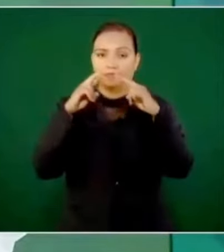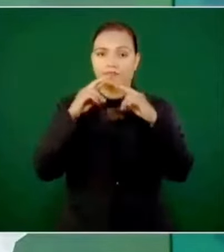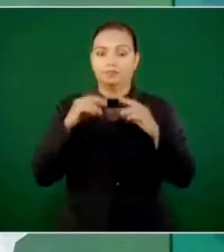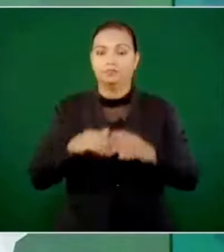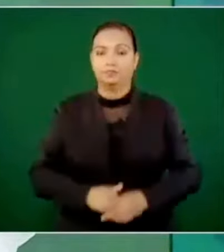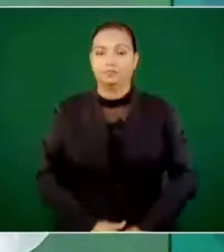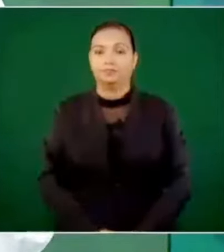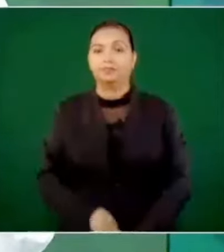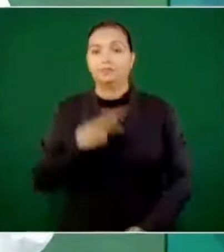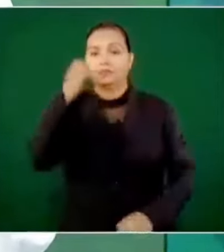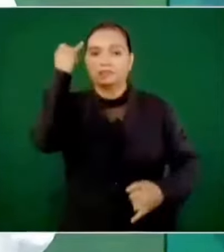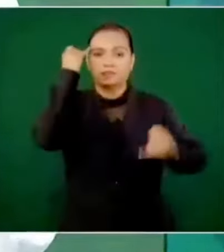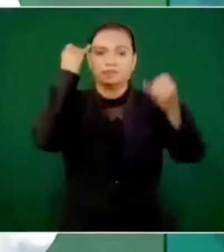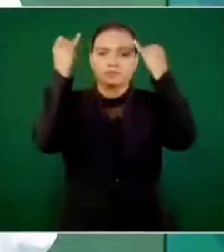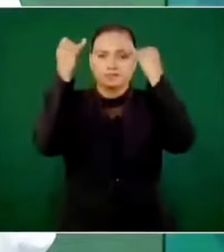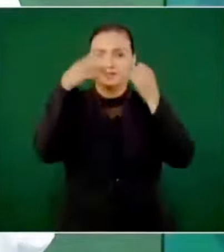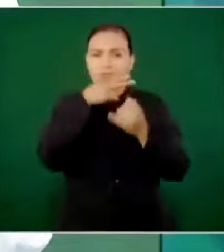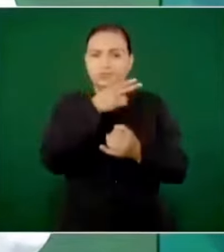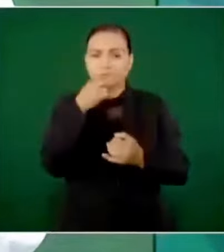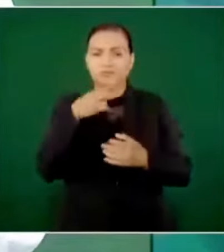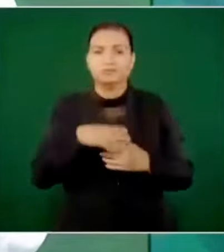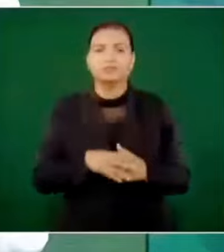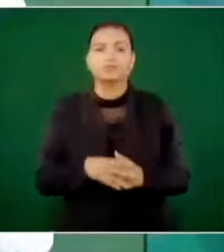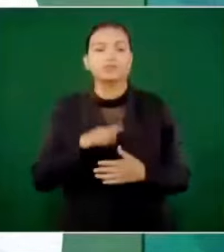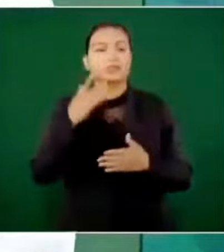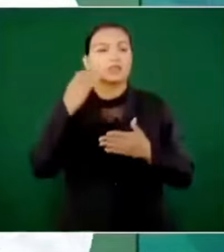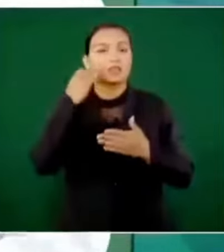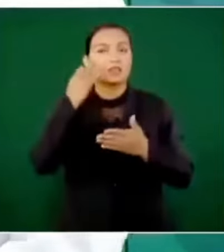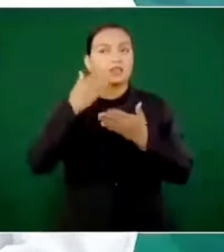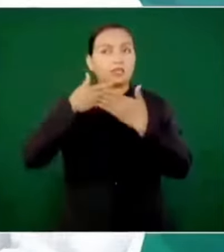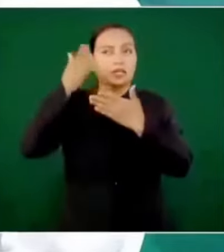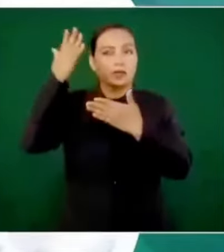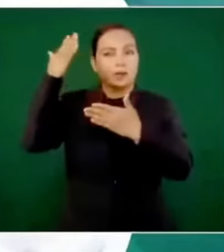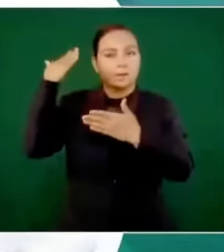de imagínense en aquel tiempo